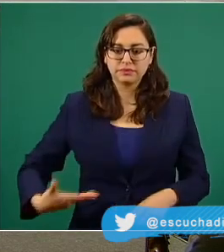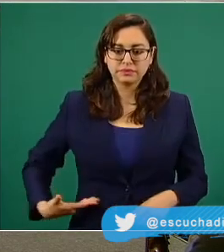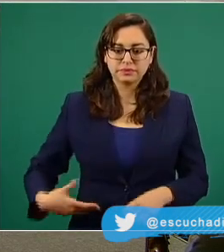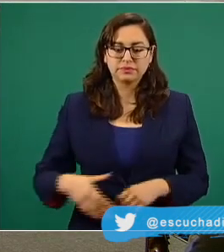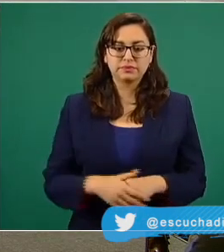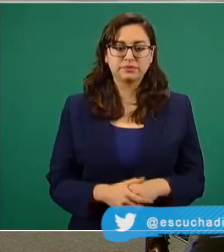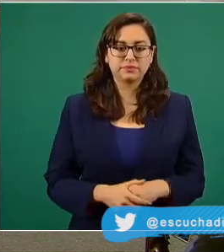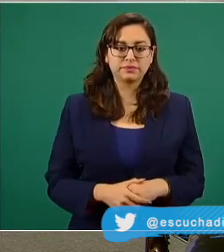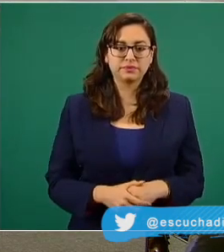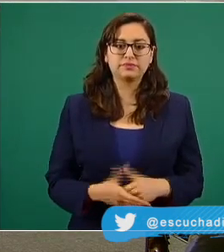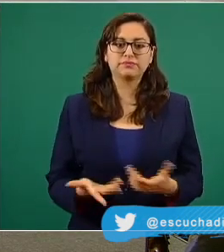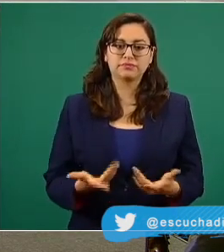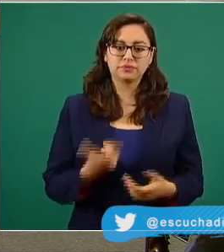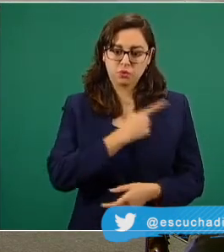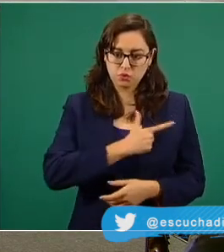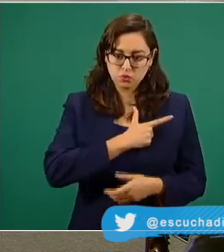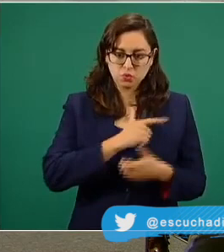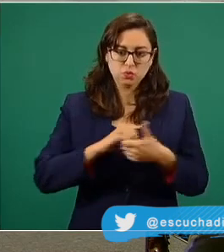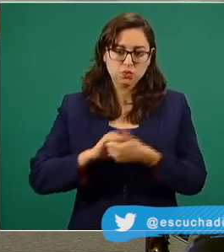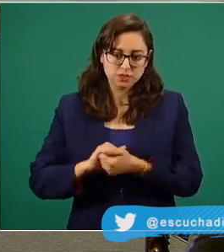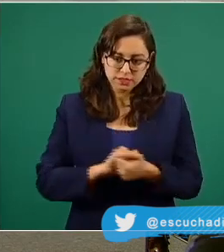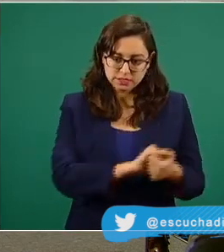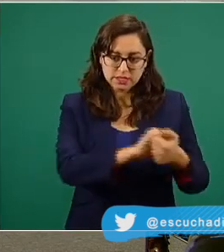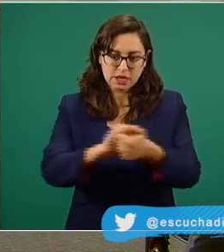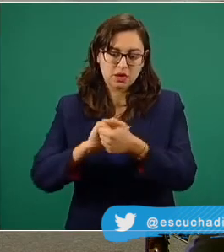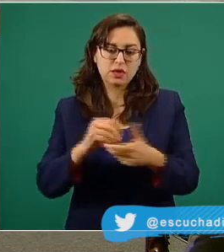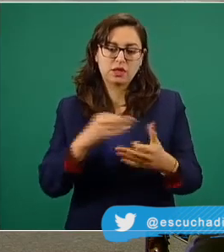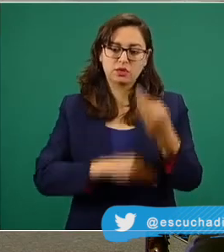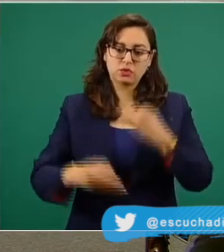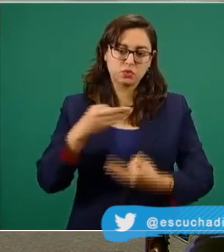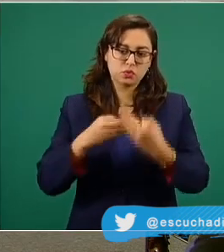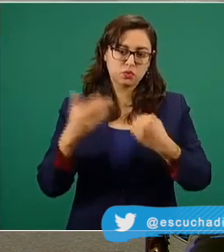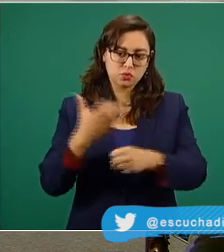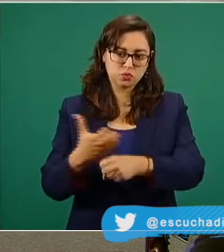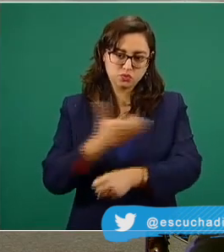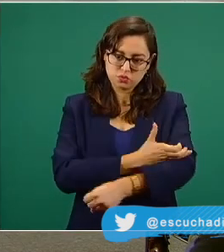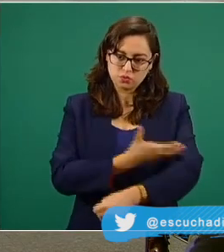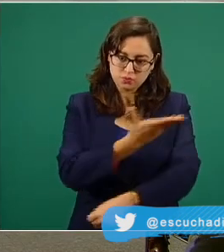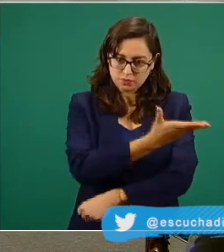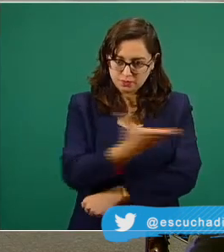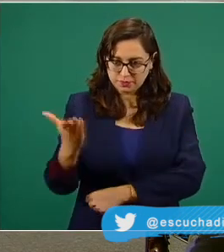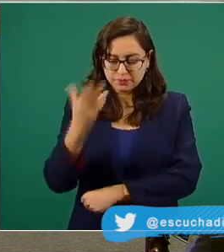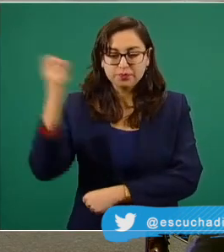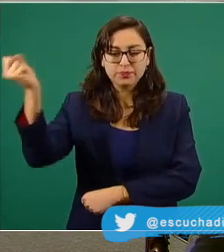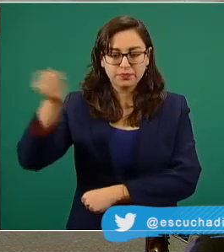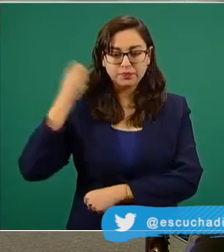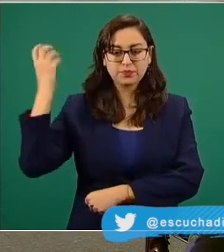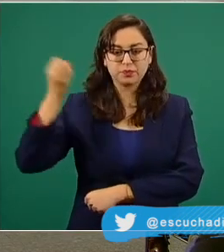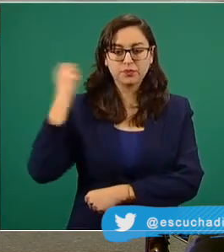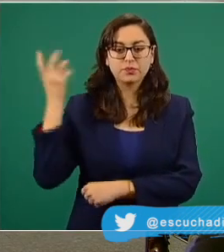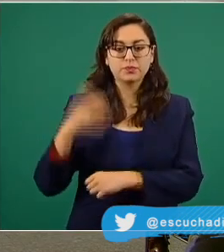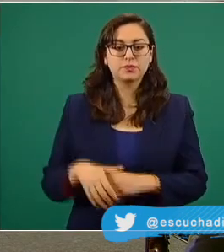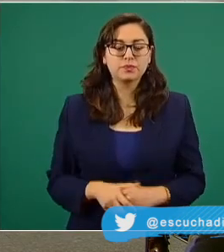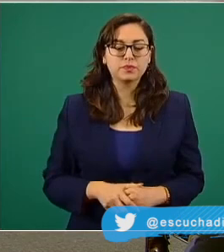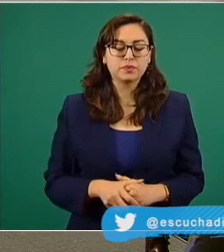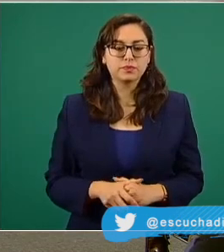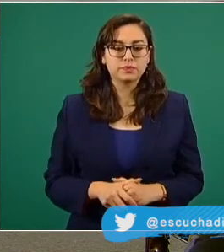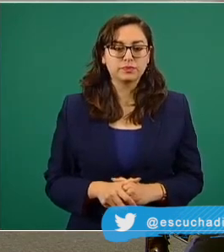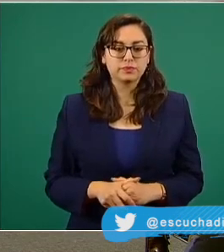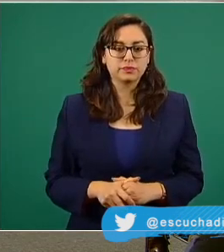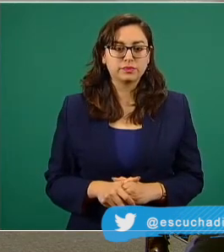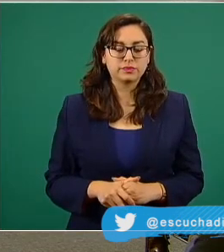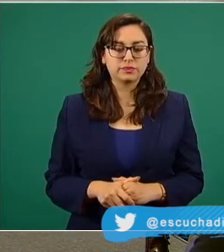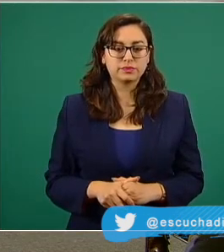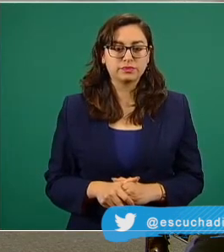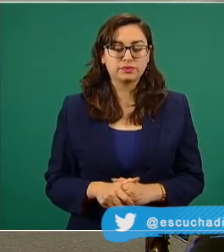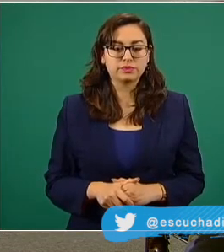Mucho gusto en saludar a los compañeros allá en la conferencia de hoy. Muy buenos